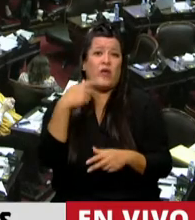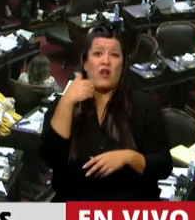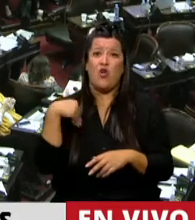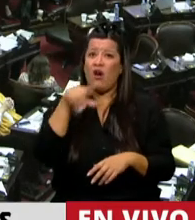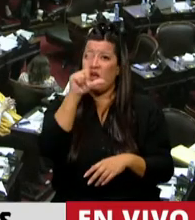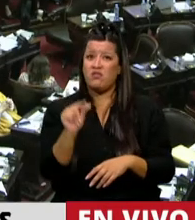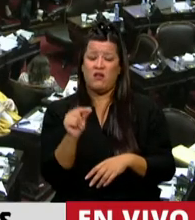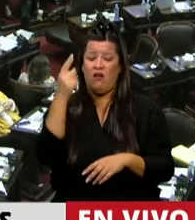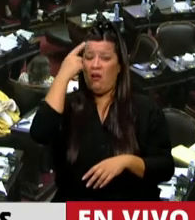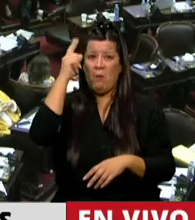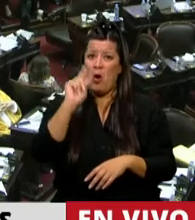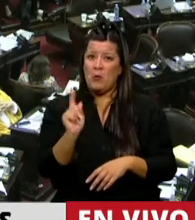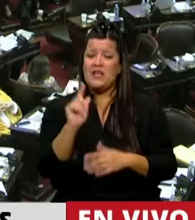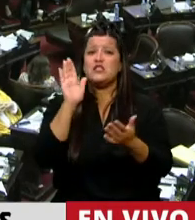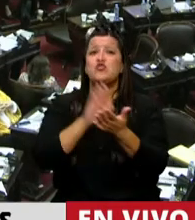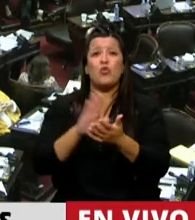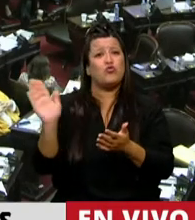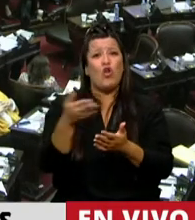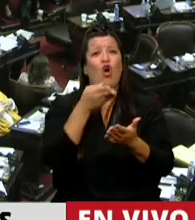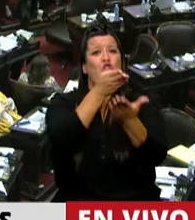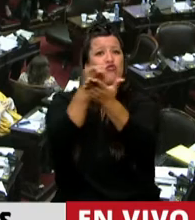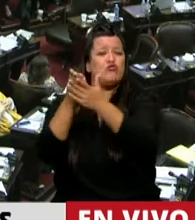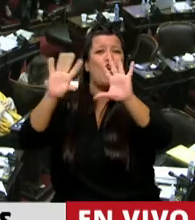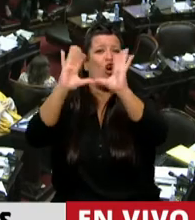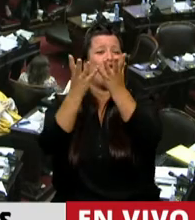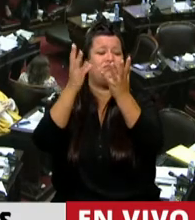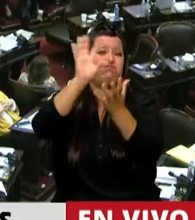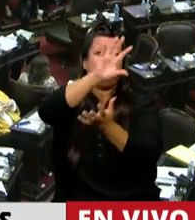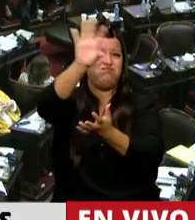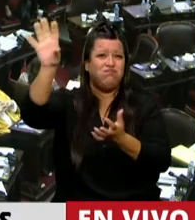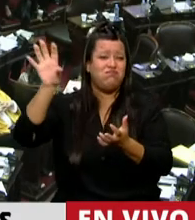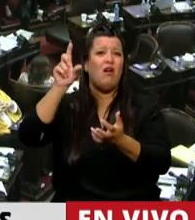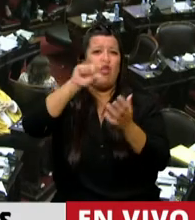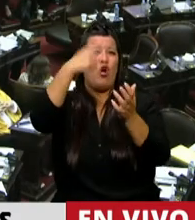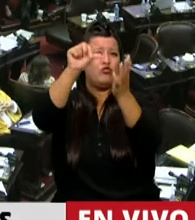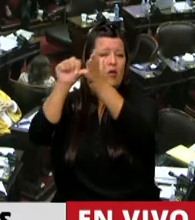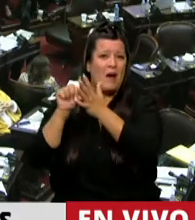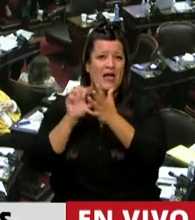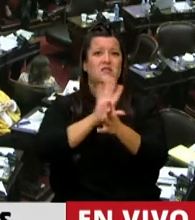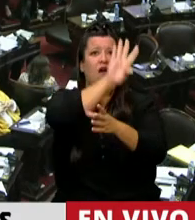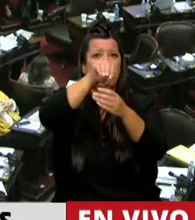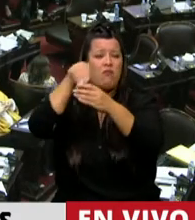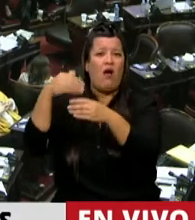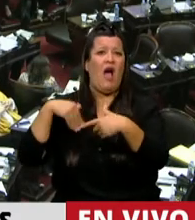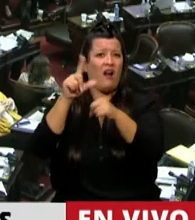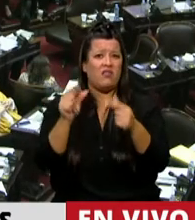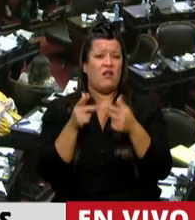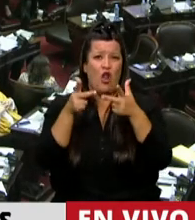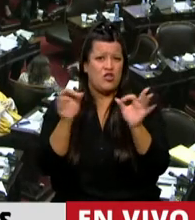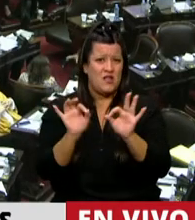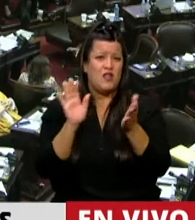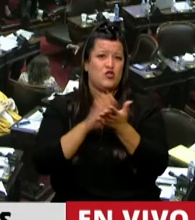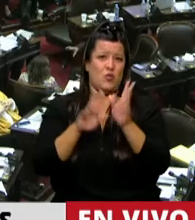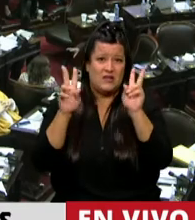planteado esta exigencia en todos los organismos internacionales de los que forma parte, de los que ha tenido la posibilidad de intervenir.